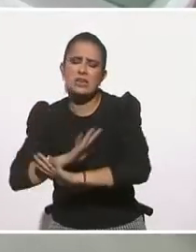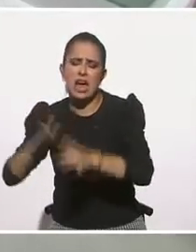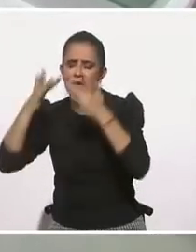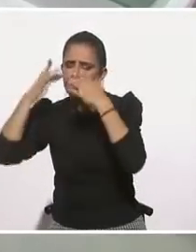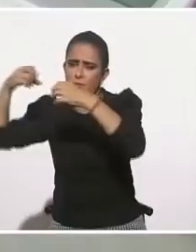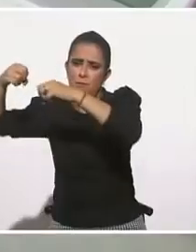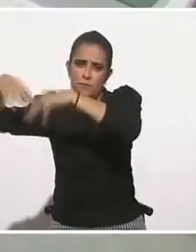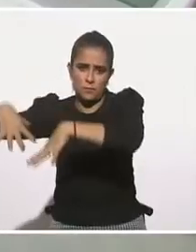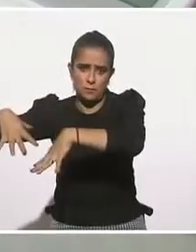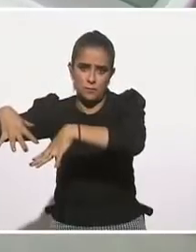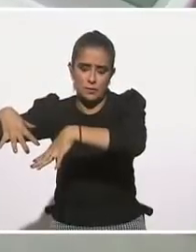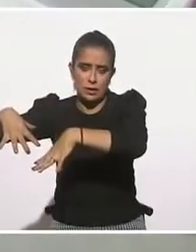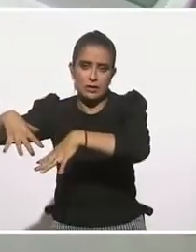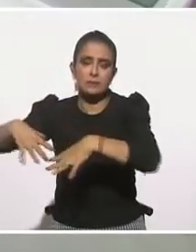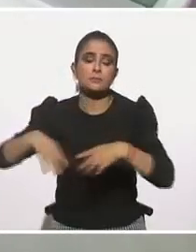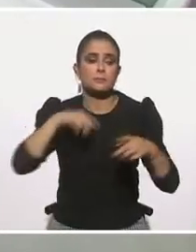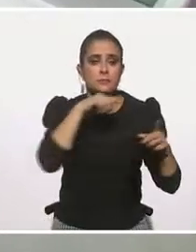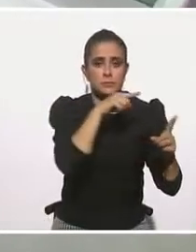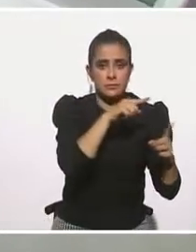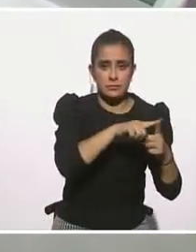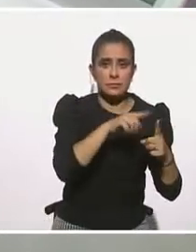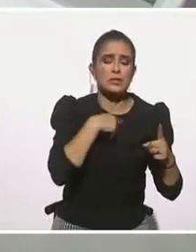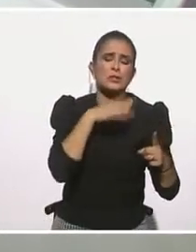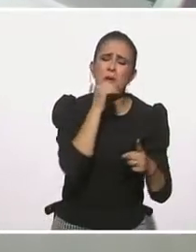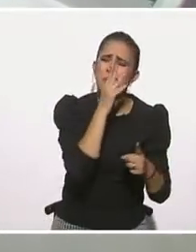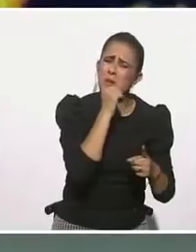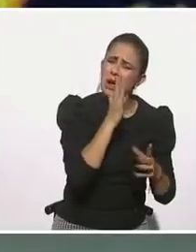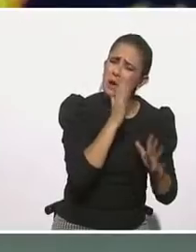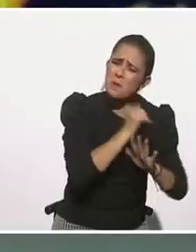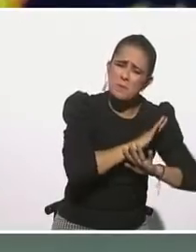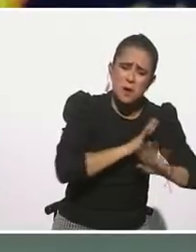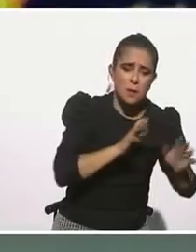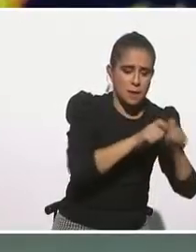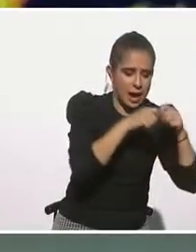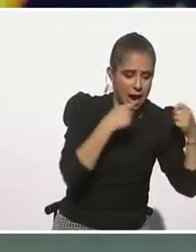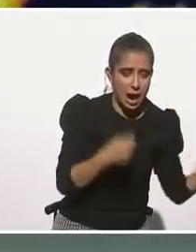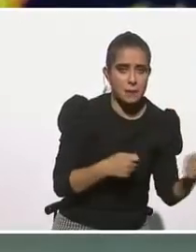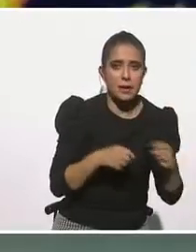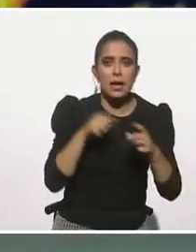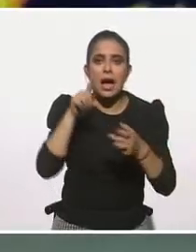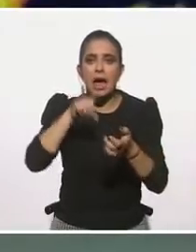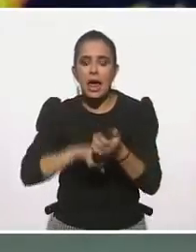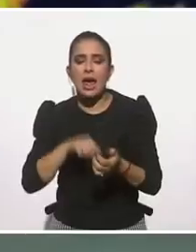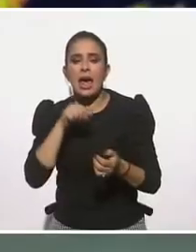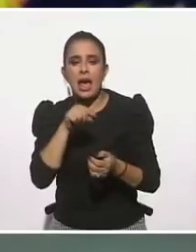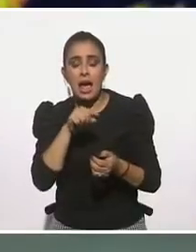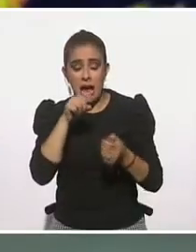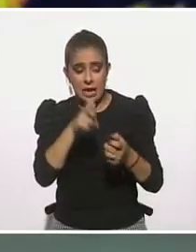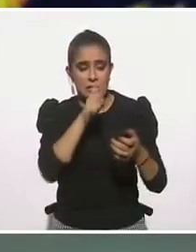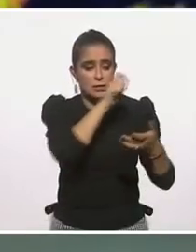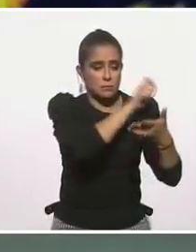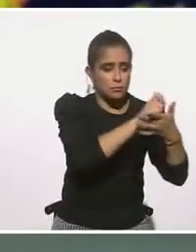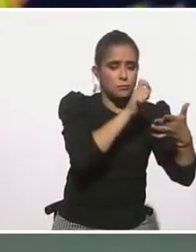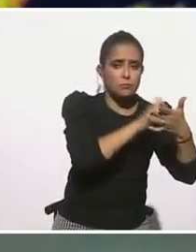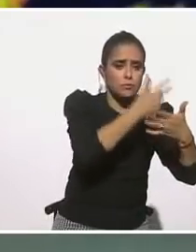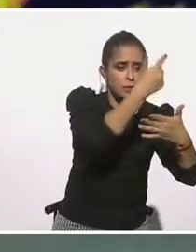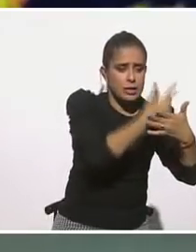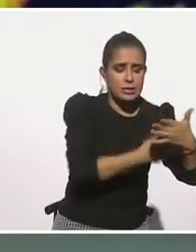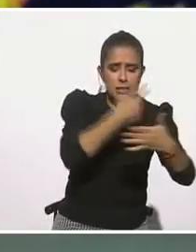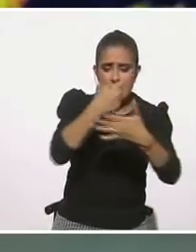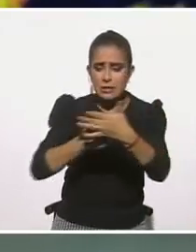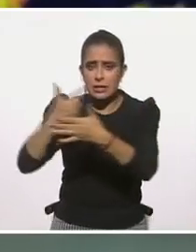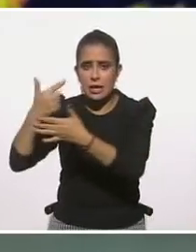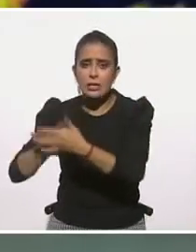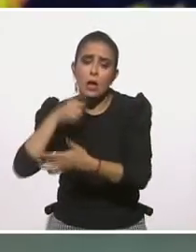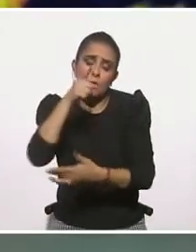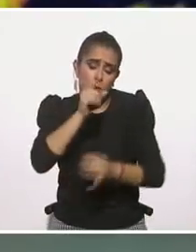Abrir cuando crea que ya no pueda más, cuando no tenga de dónde agarrarme y cuando crea que ya no puedo continuar. Y adentro de las hojas me van a hacer una lista personal o con su familia,